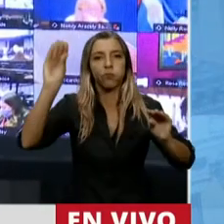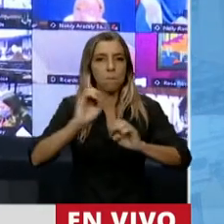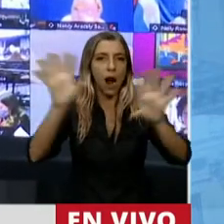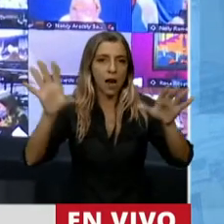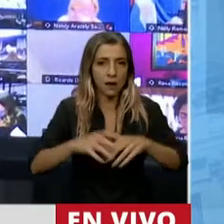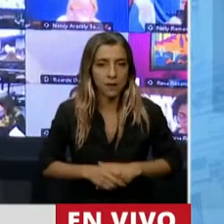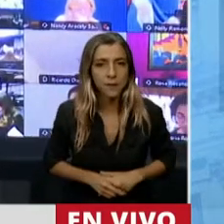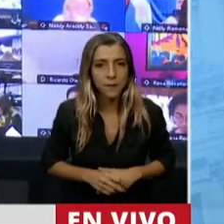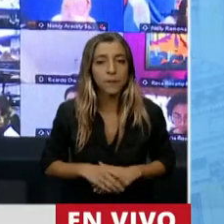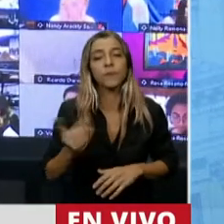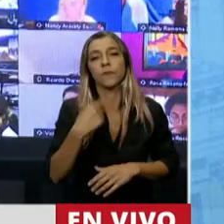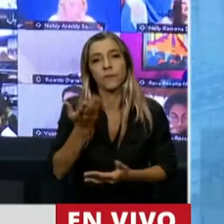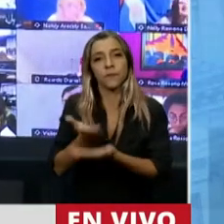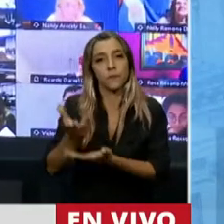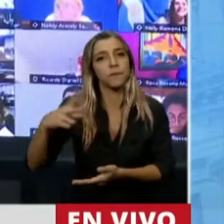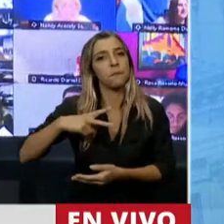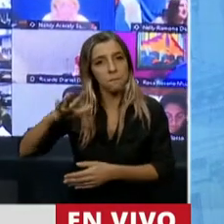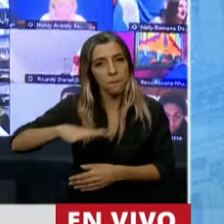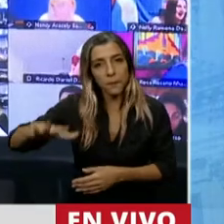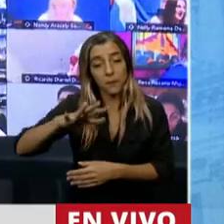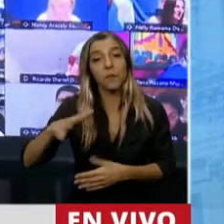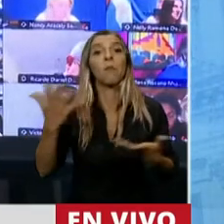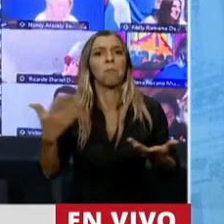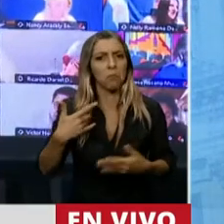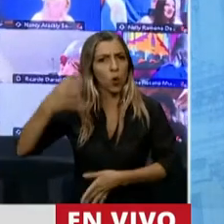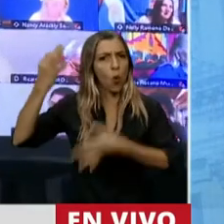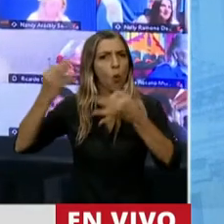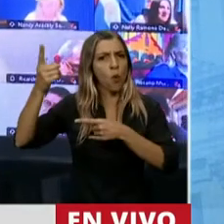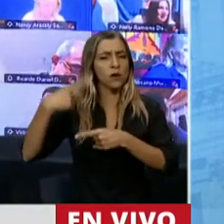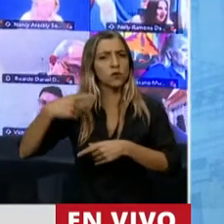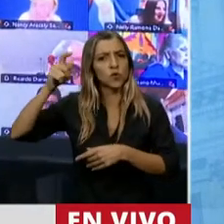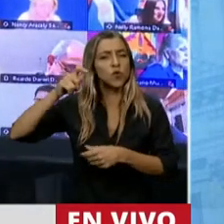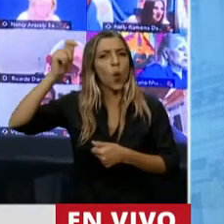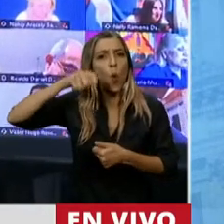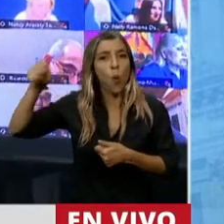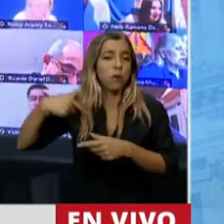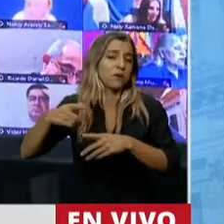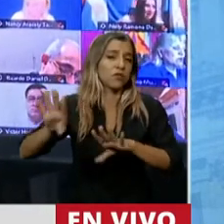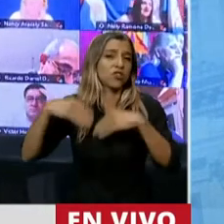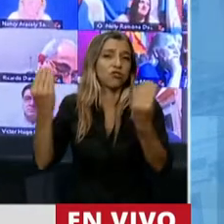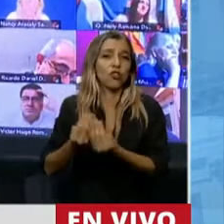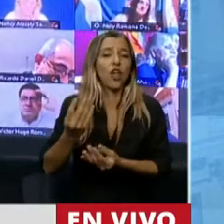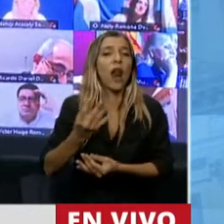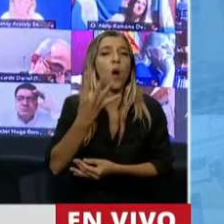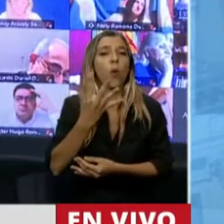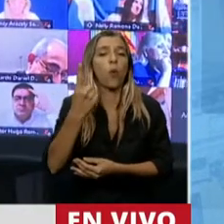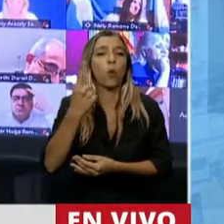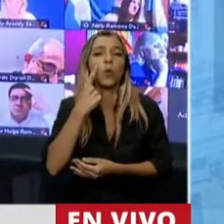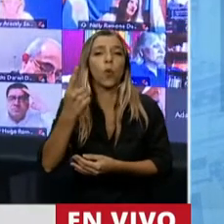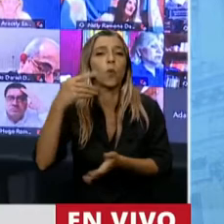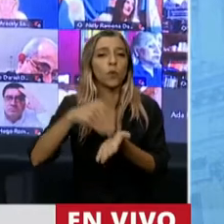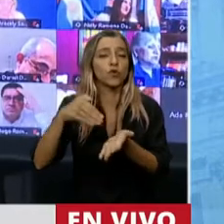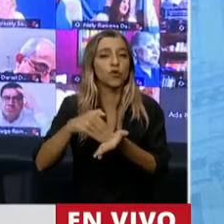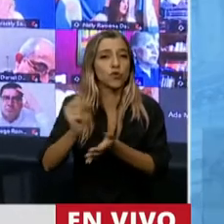embargo, los jueces, el Poder Judicial, 41 mil millones de pesos, no se tributan en ganancias.